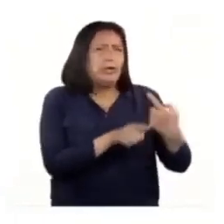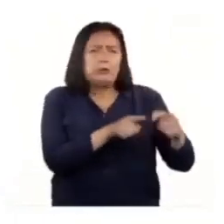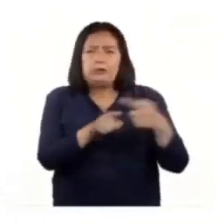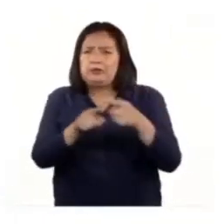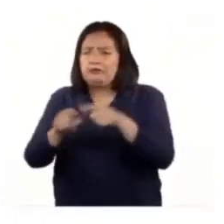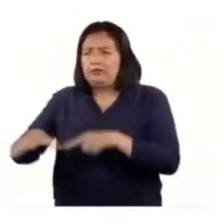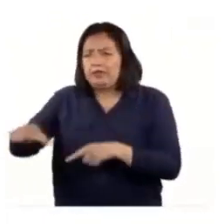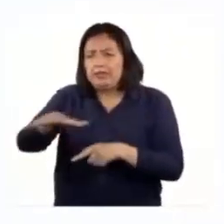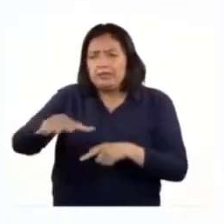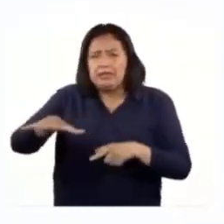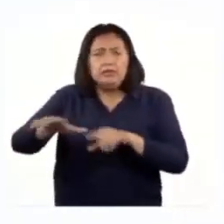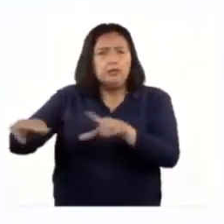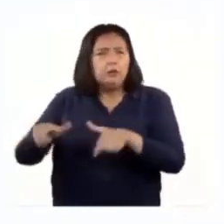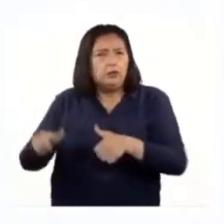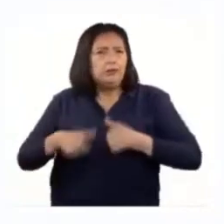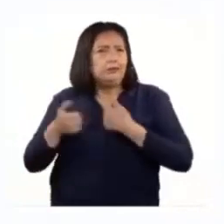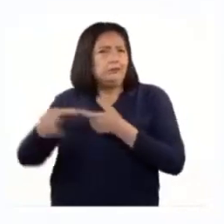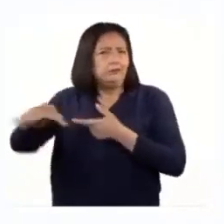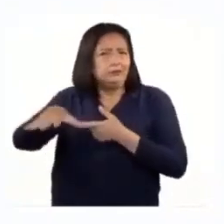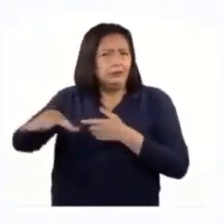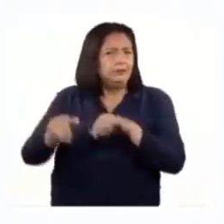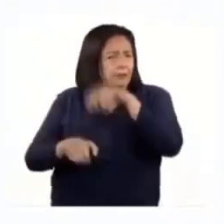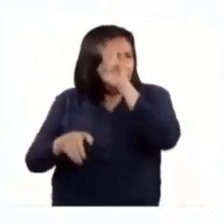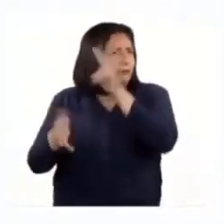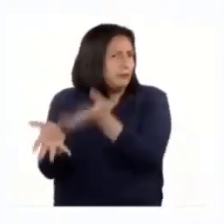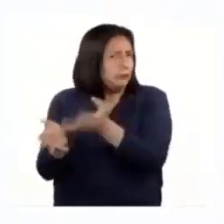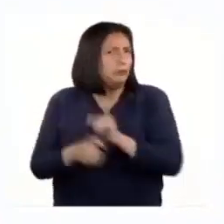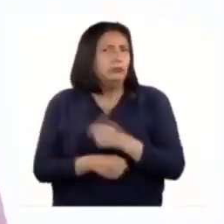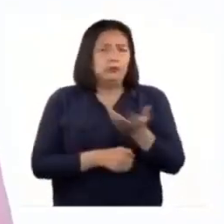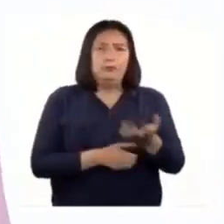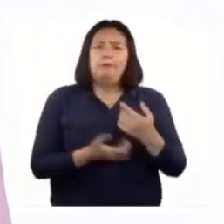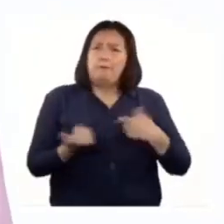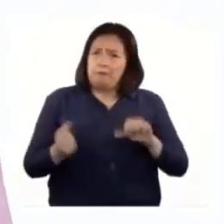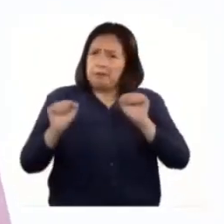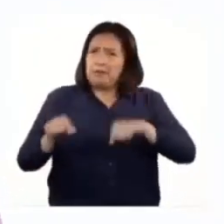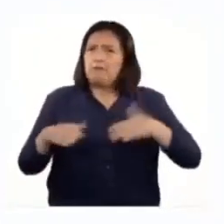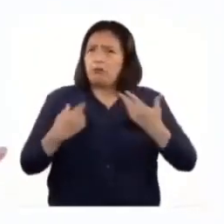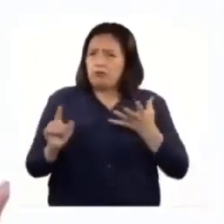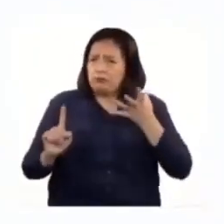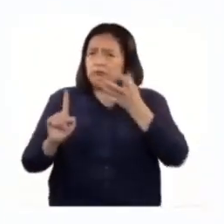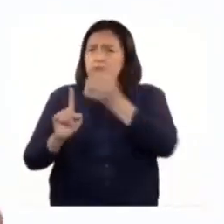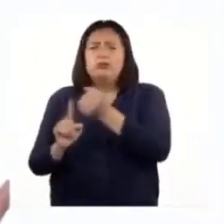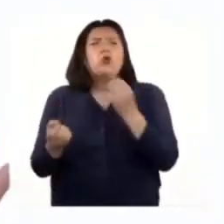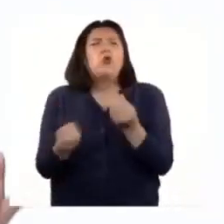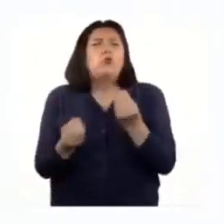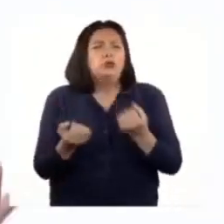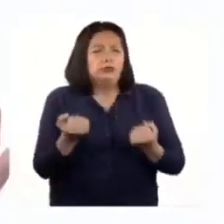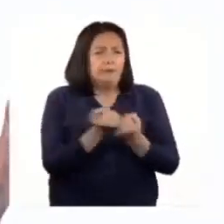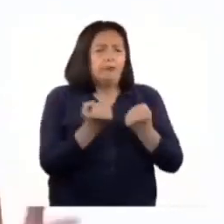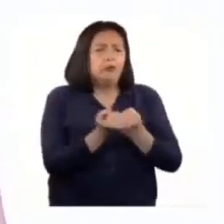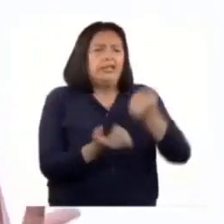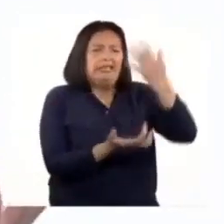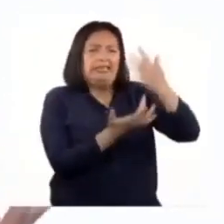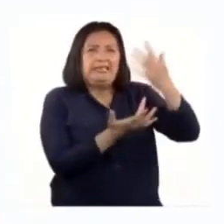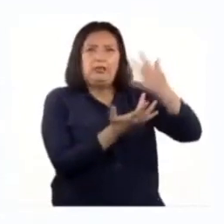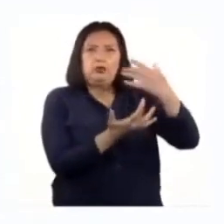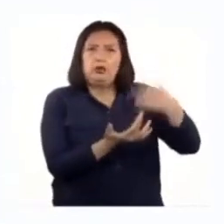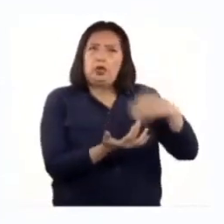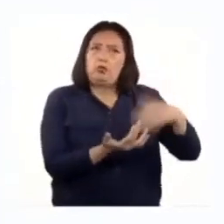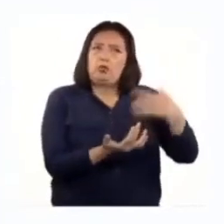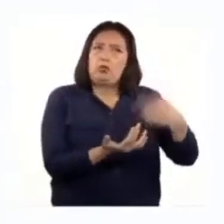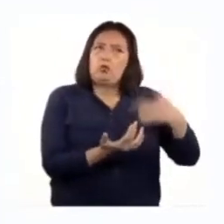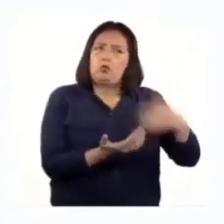diferentes ecosistemas que existen en el Perú. Para lograr esto, se apoyan en tecnología muy